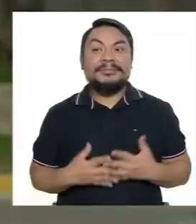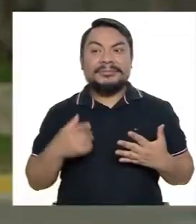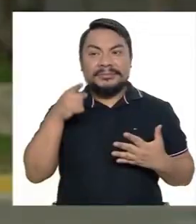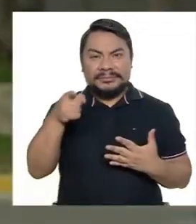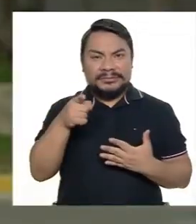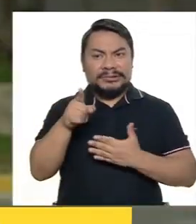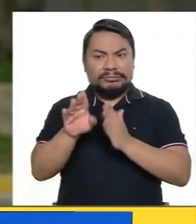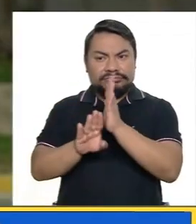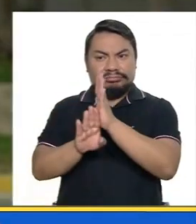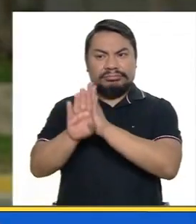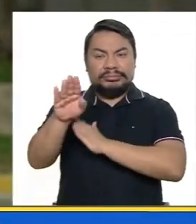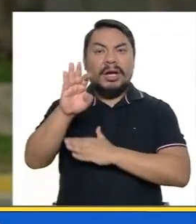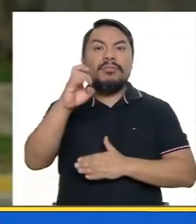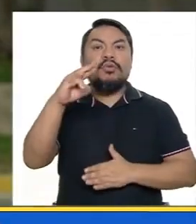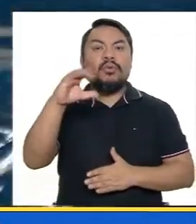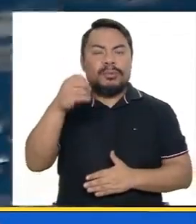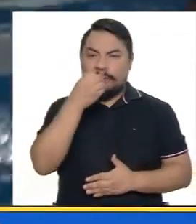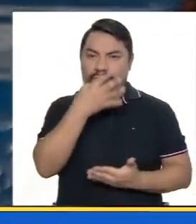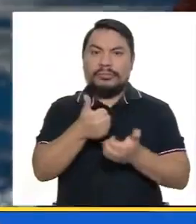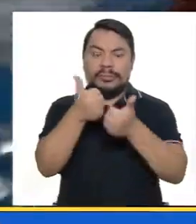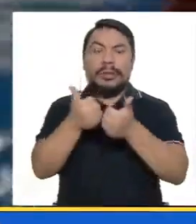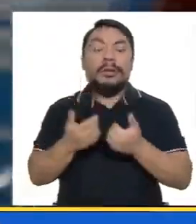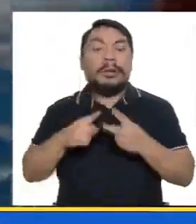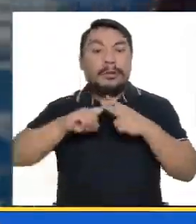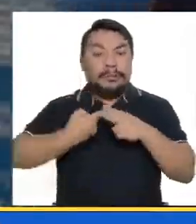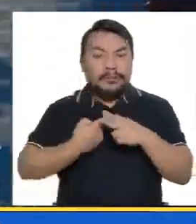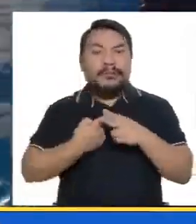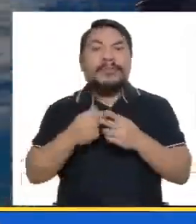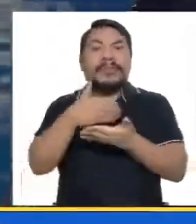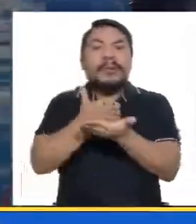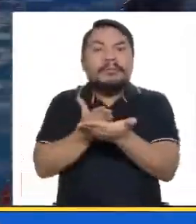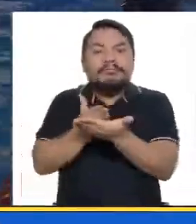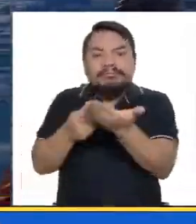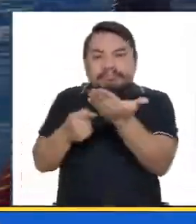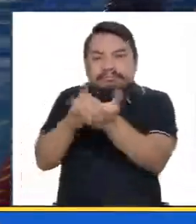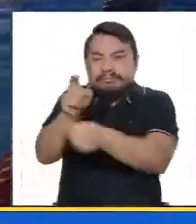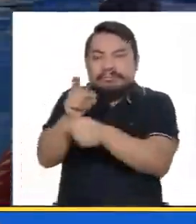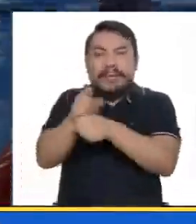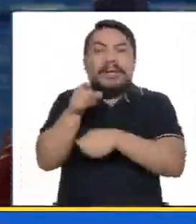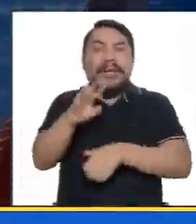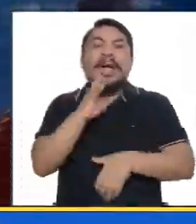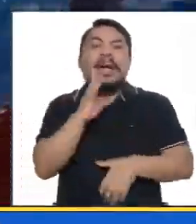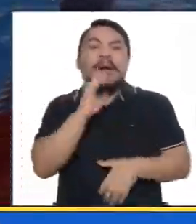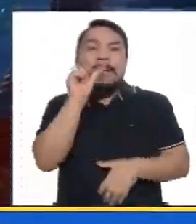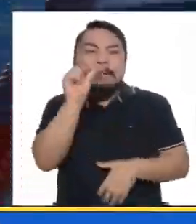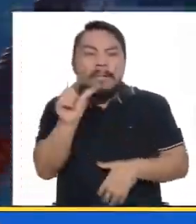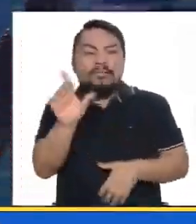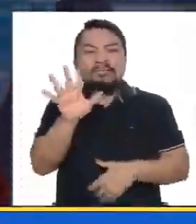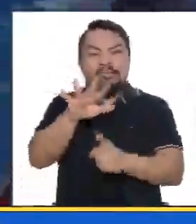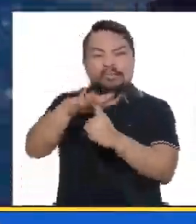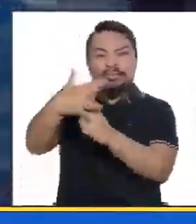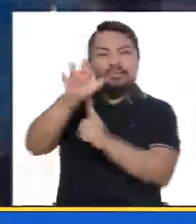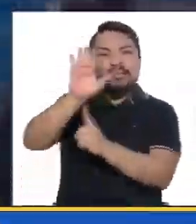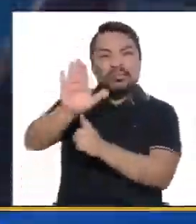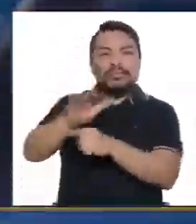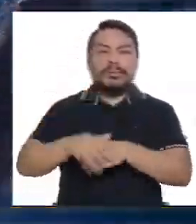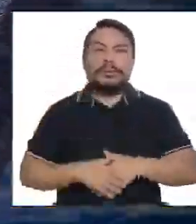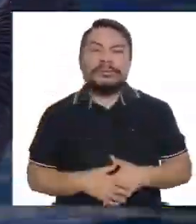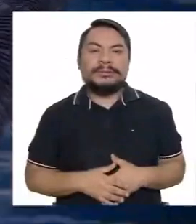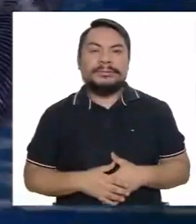El desarrollo de Bruno ha sido muy bueno, comenzando desde la parte técnica, incluso hablando un poquito de su condición.